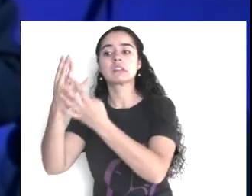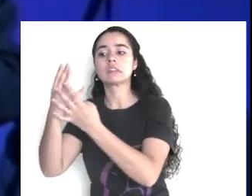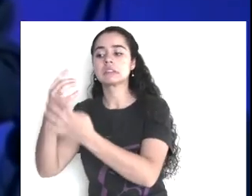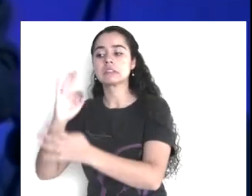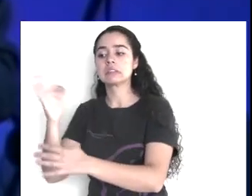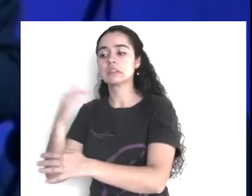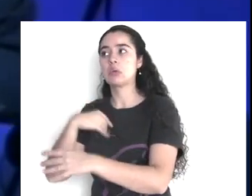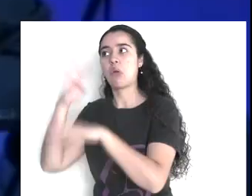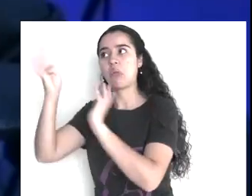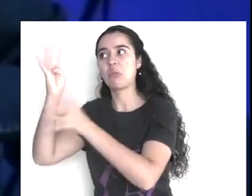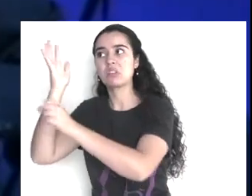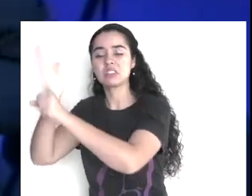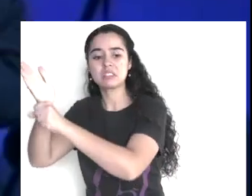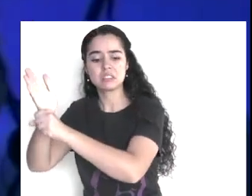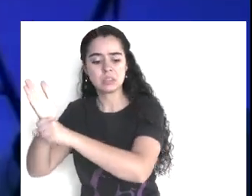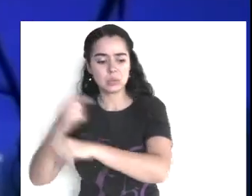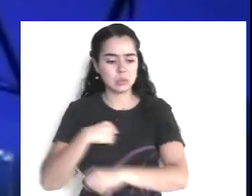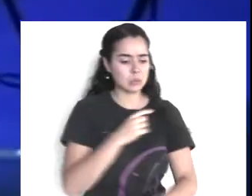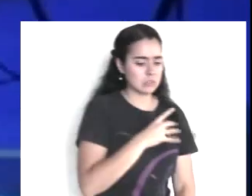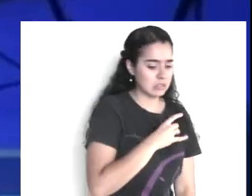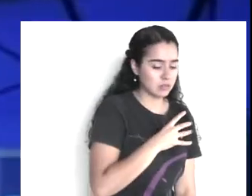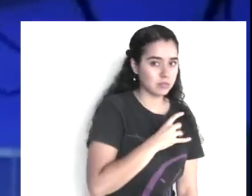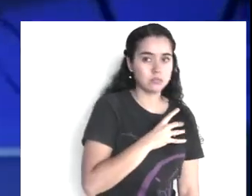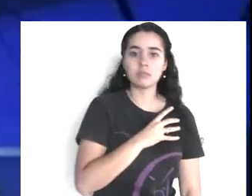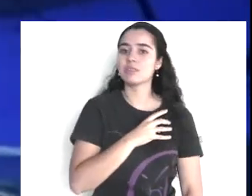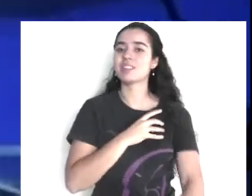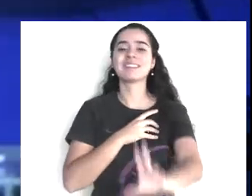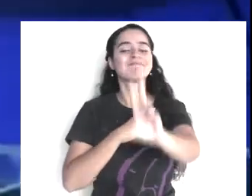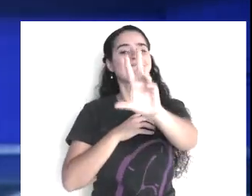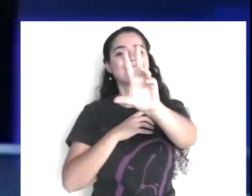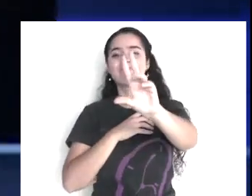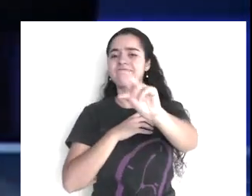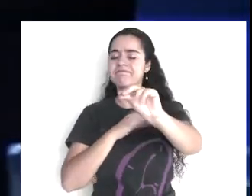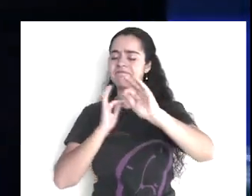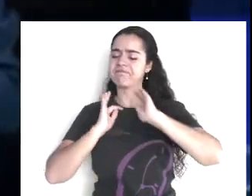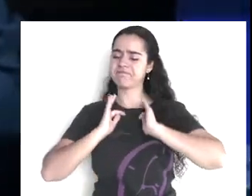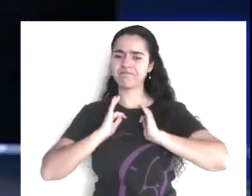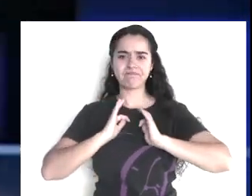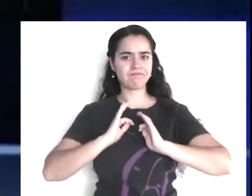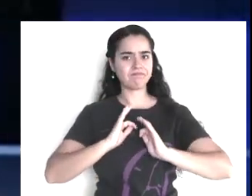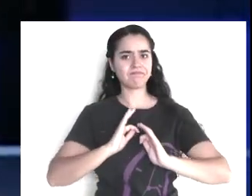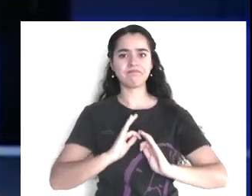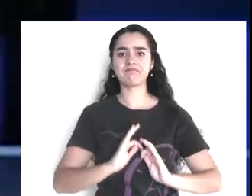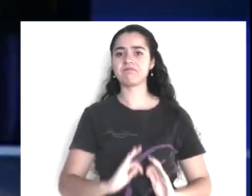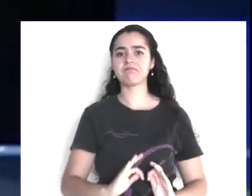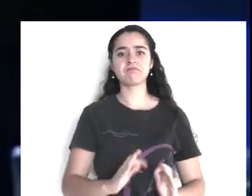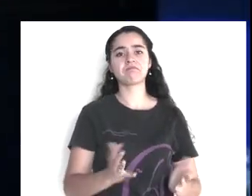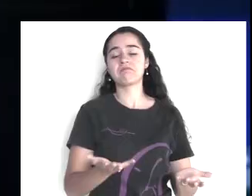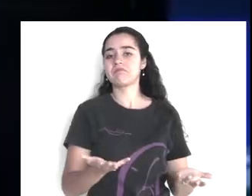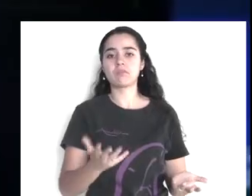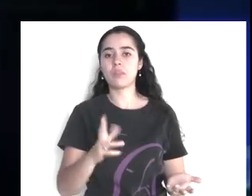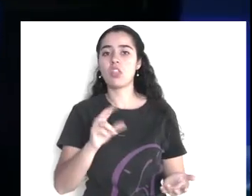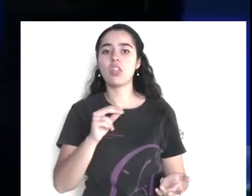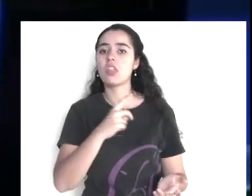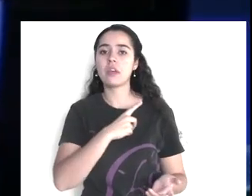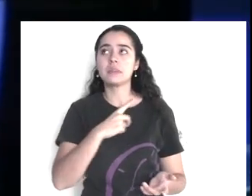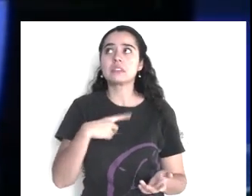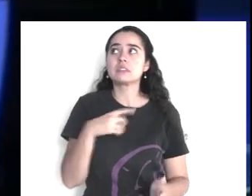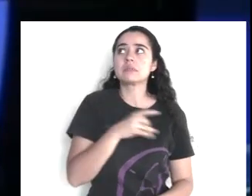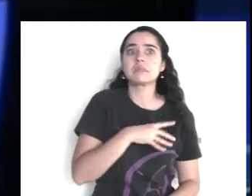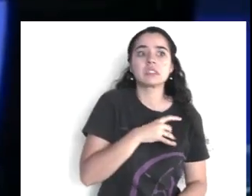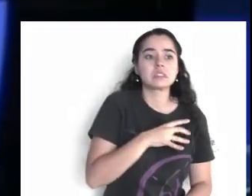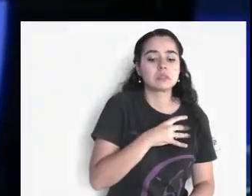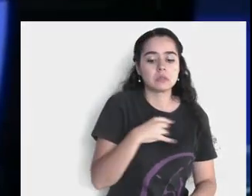en otras palabras, dice, no te dejarás intimidar, por ninguno, de los dos, ni por el pobre, ni por el rico, el pobre, no lo asusta mucho,